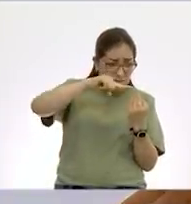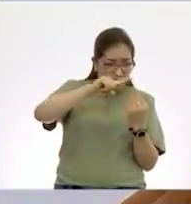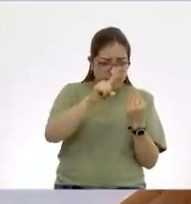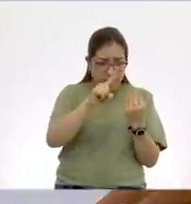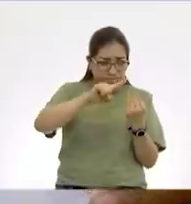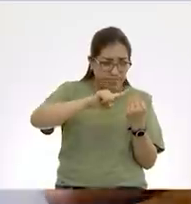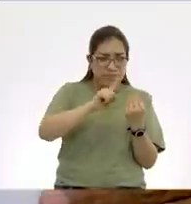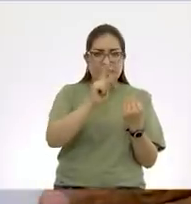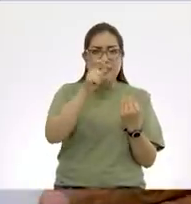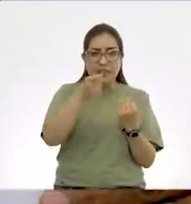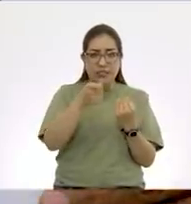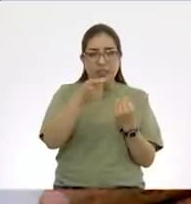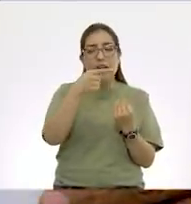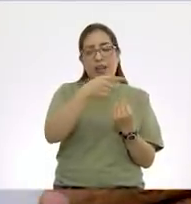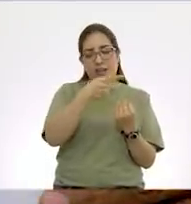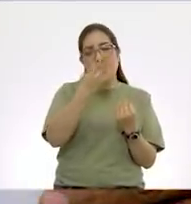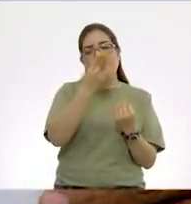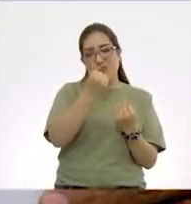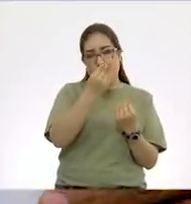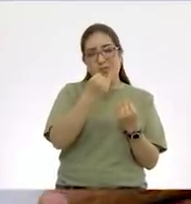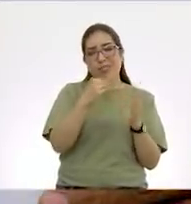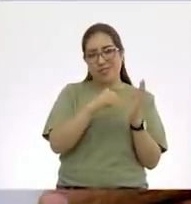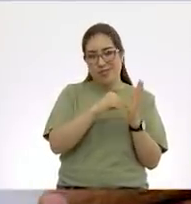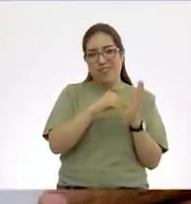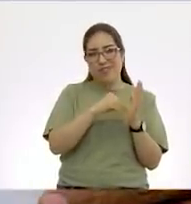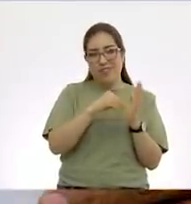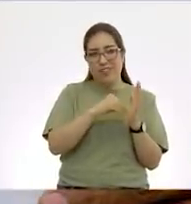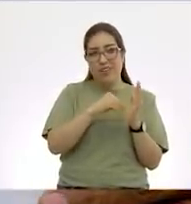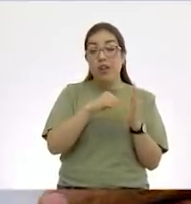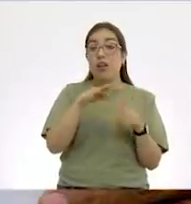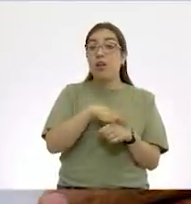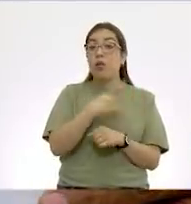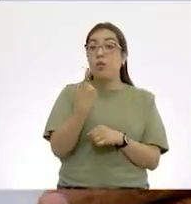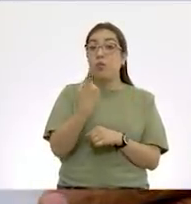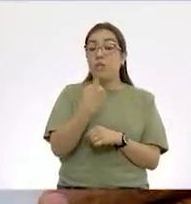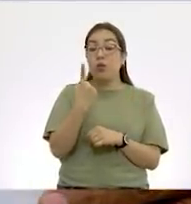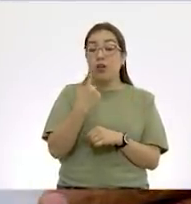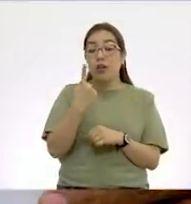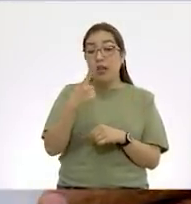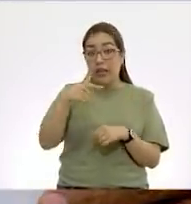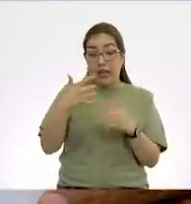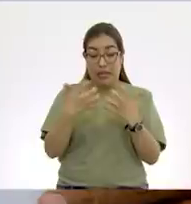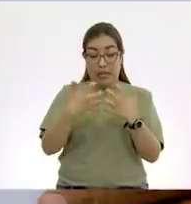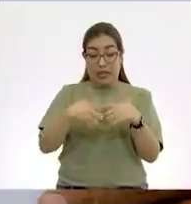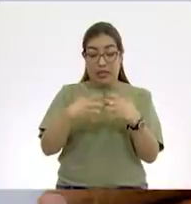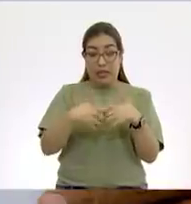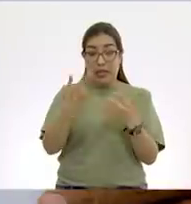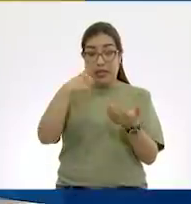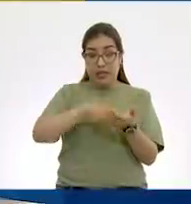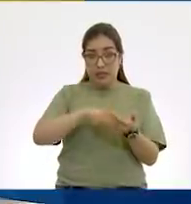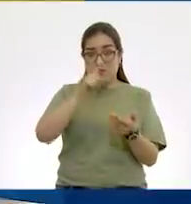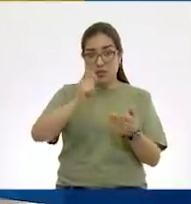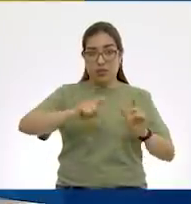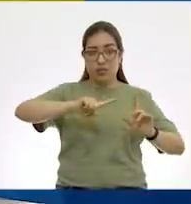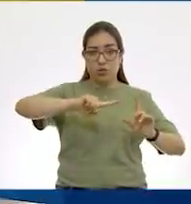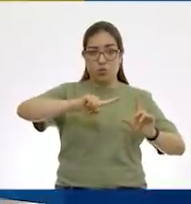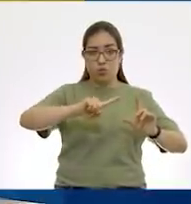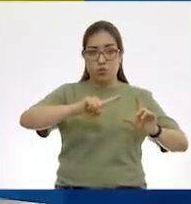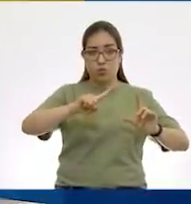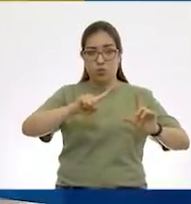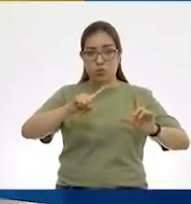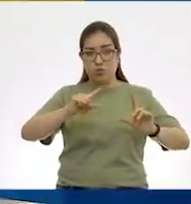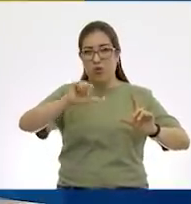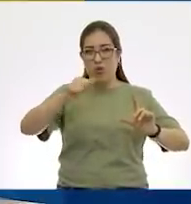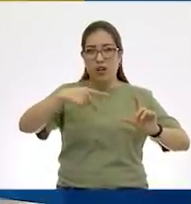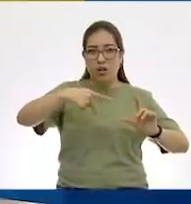9. Así es, porque el mecanismo está haciendo que vaya avanzando esa amanecilla. Pero se